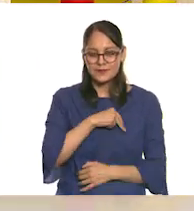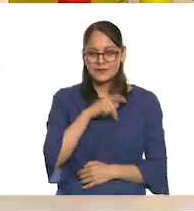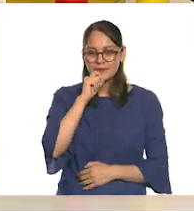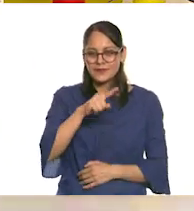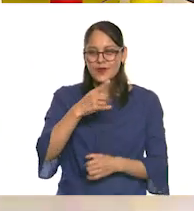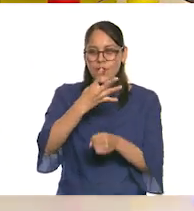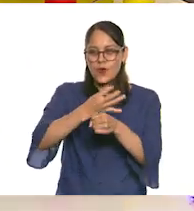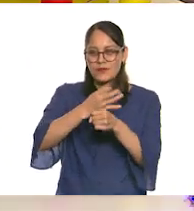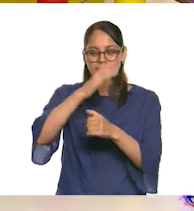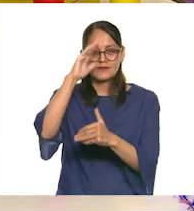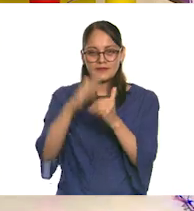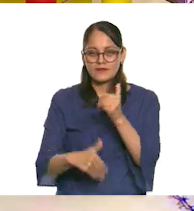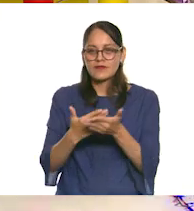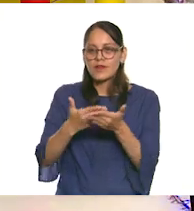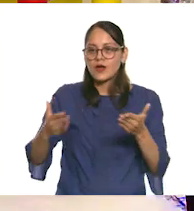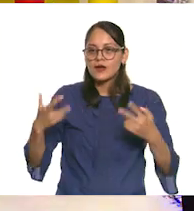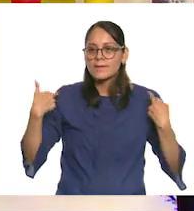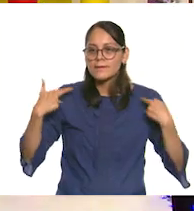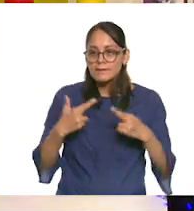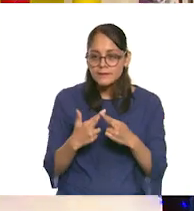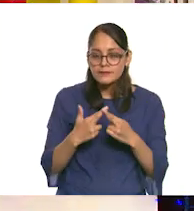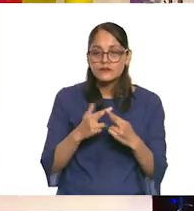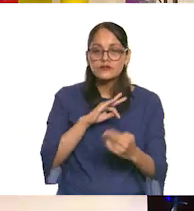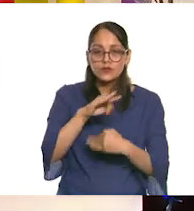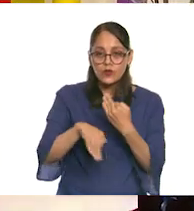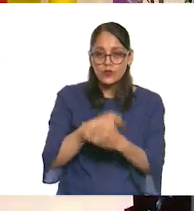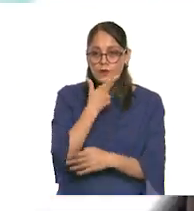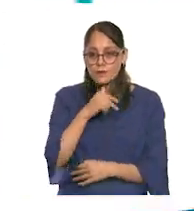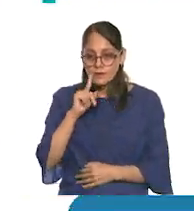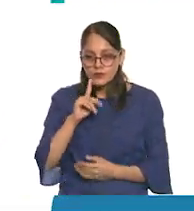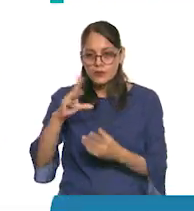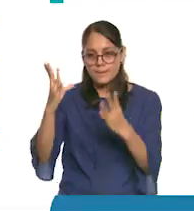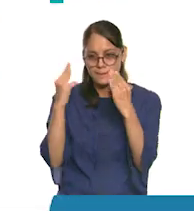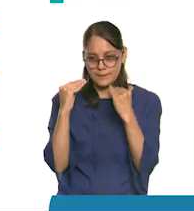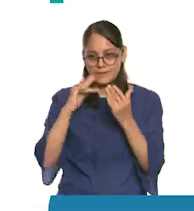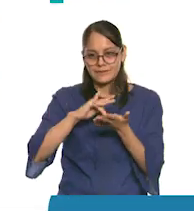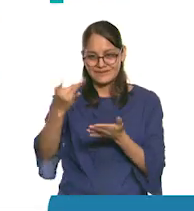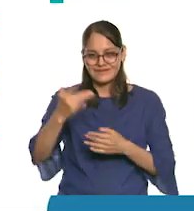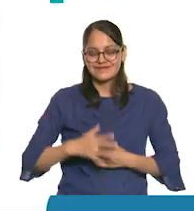grado. Le damos las gracias a las maestras y a los maestros que el día de hoy nos dieron clases.